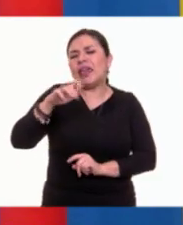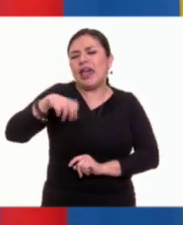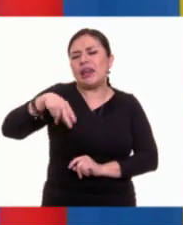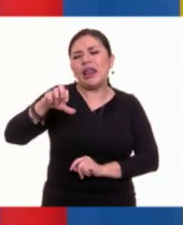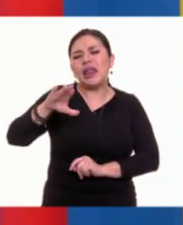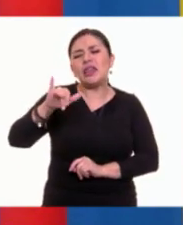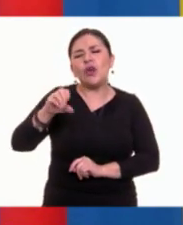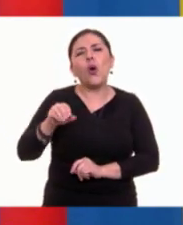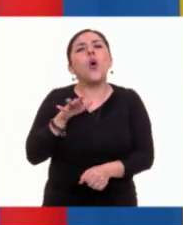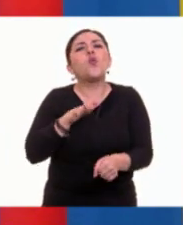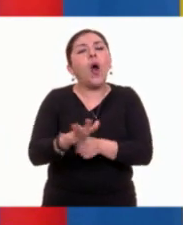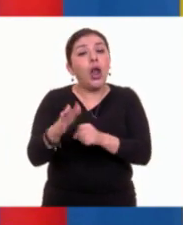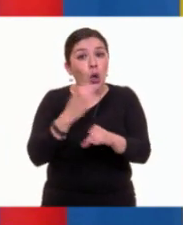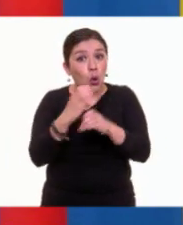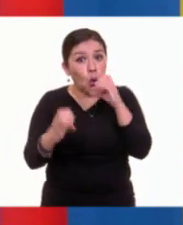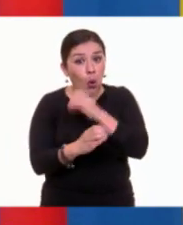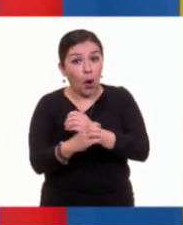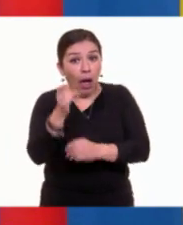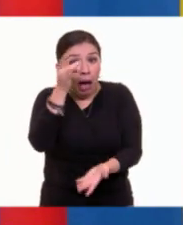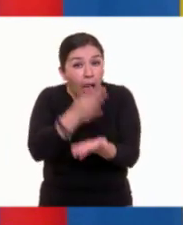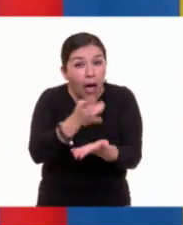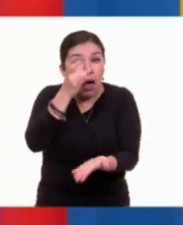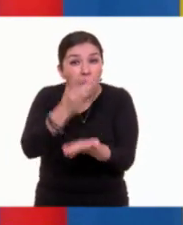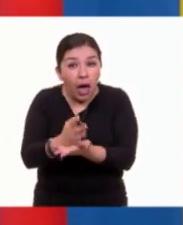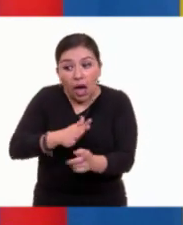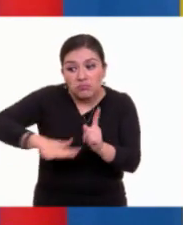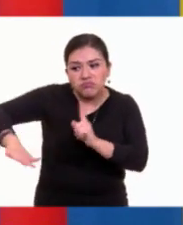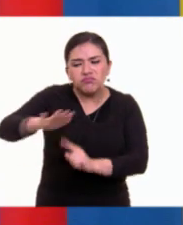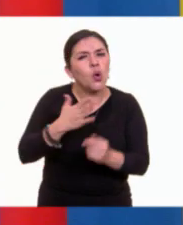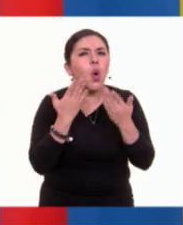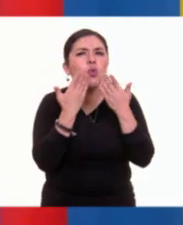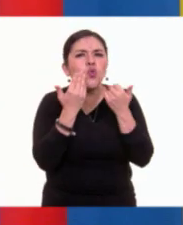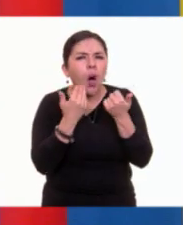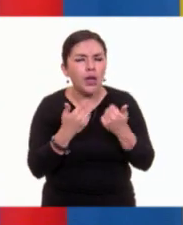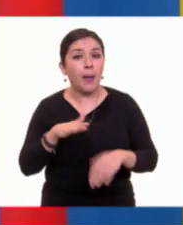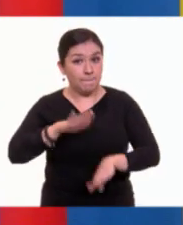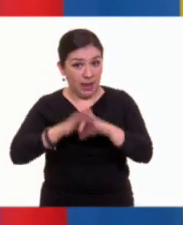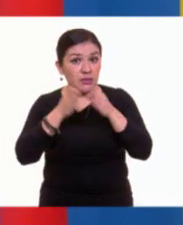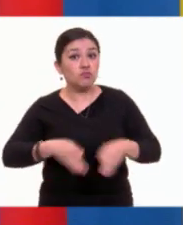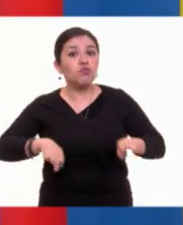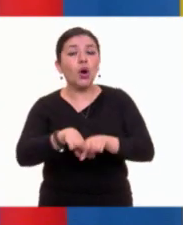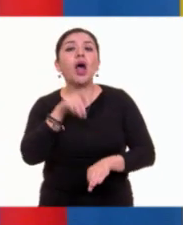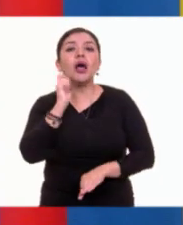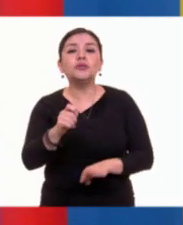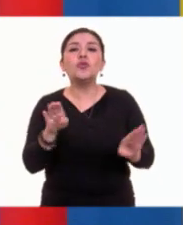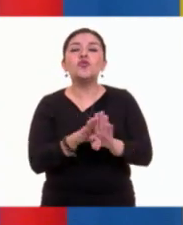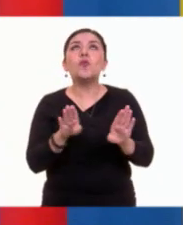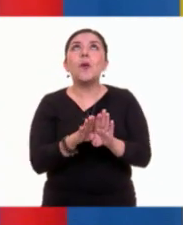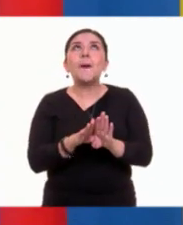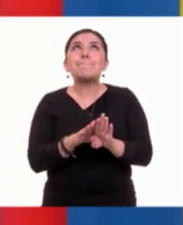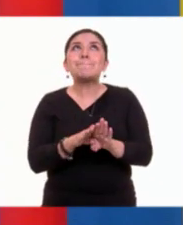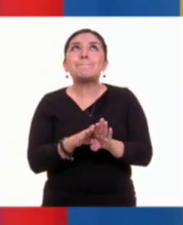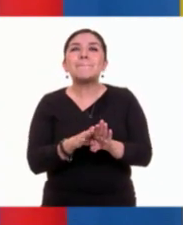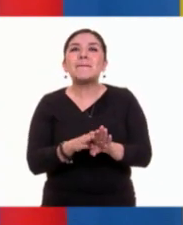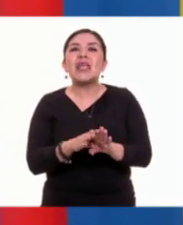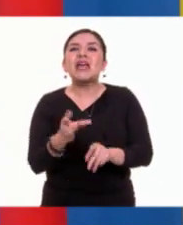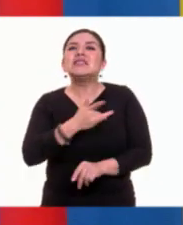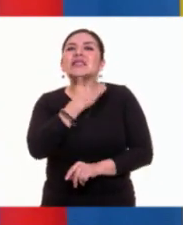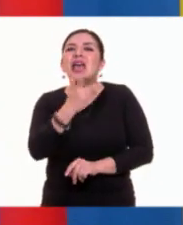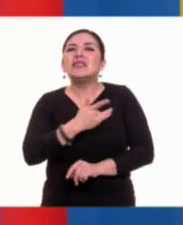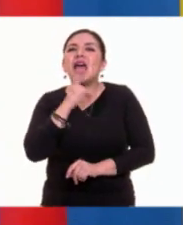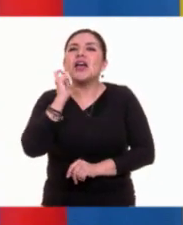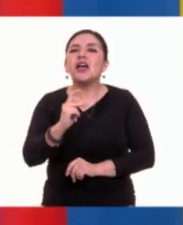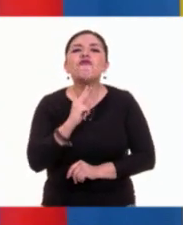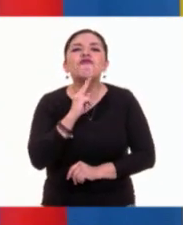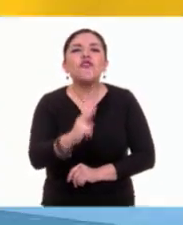no hay elementos que me permitan identificarlos entre sí. Lo relevante de ellos es que los provoca, lo que provoca